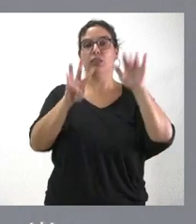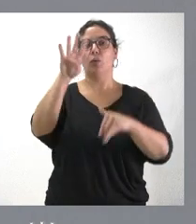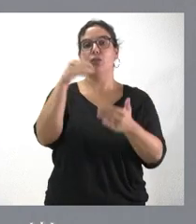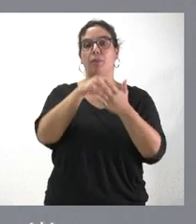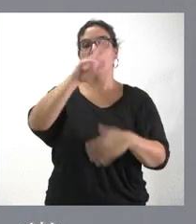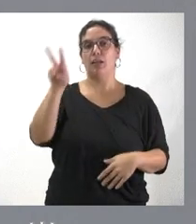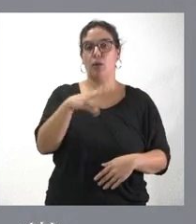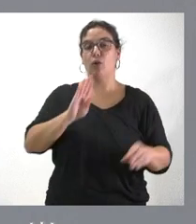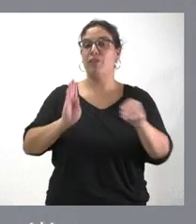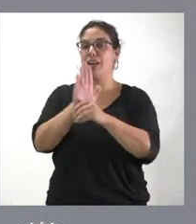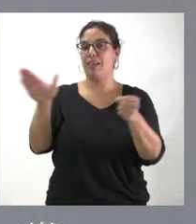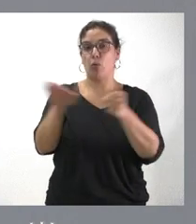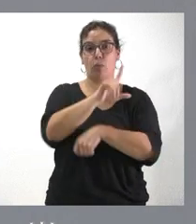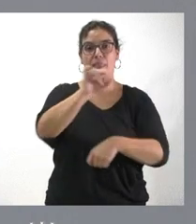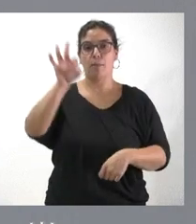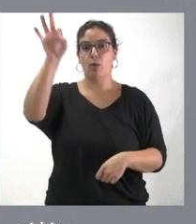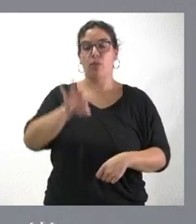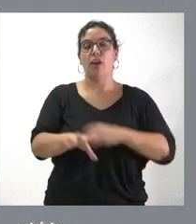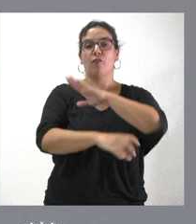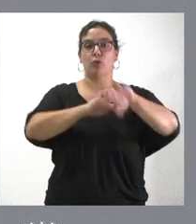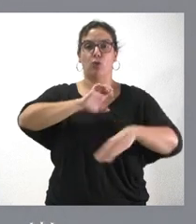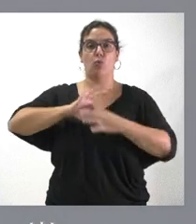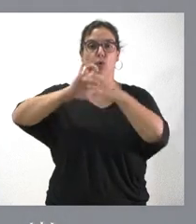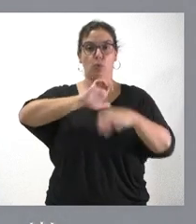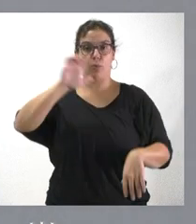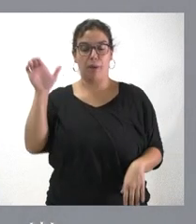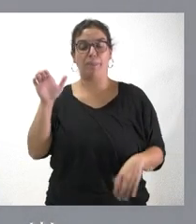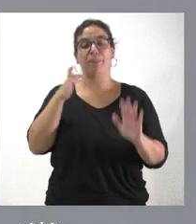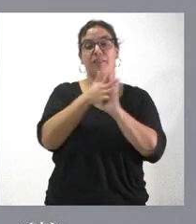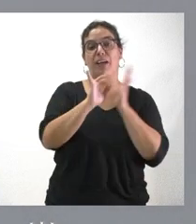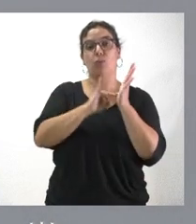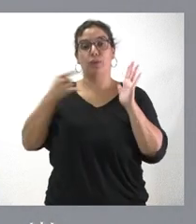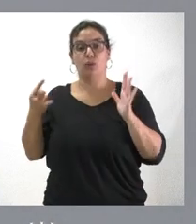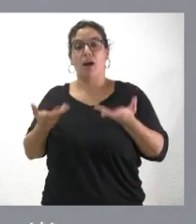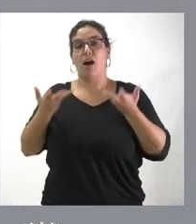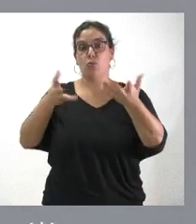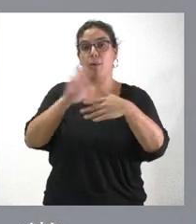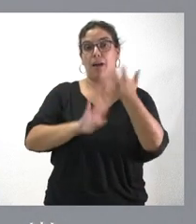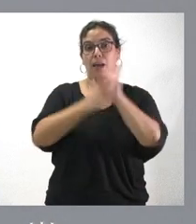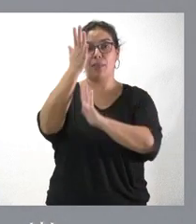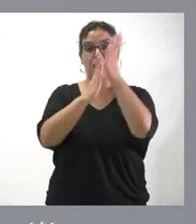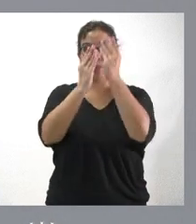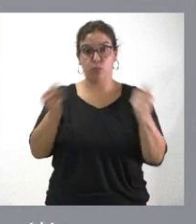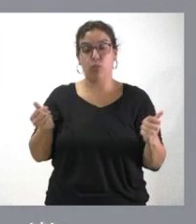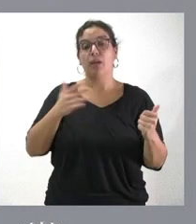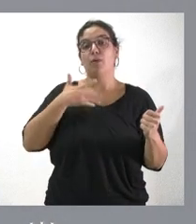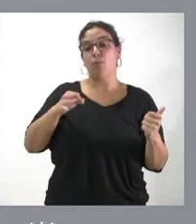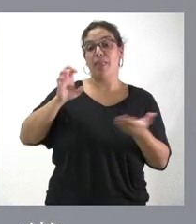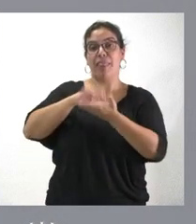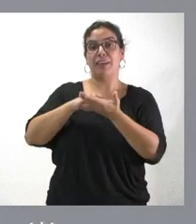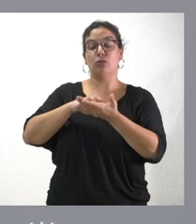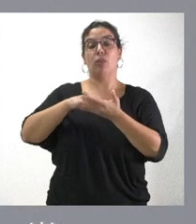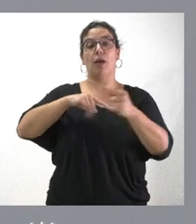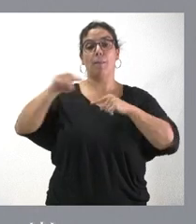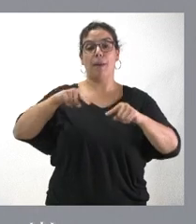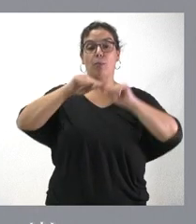financiados al 100% con fondos de la Unión Europea. implantan nuevas tecnologías en materia de extinción de incendios y va a permitir a los centros de mando provinciales